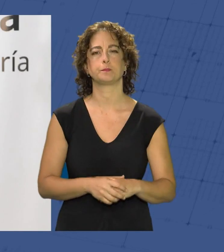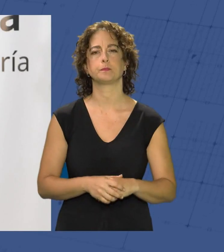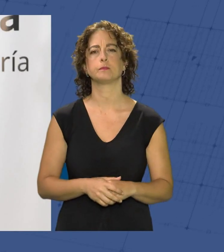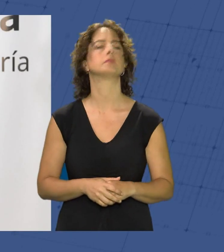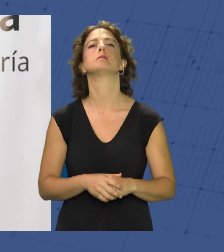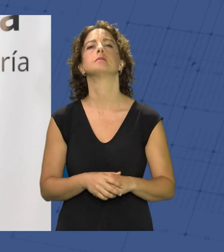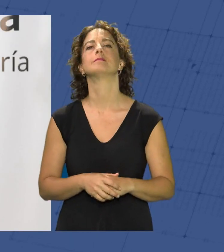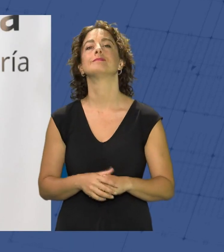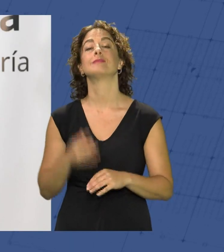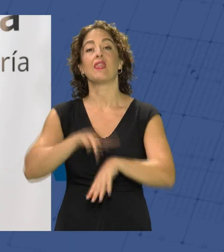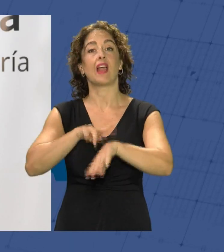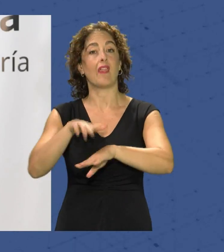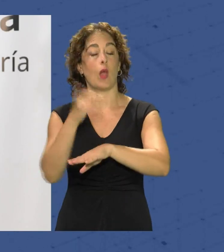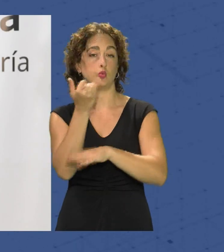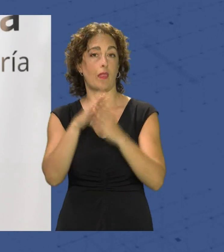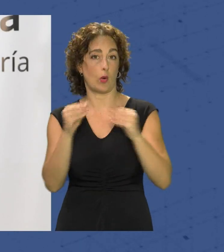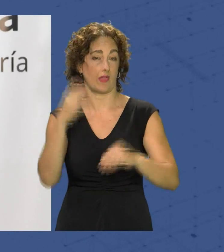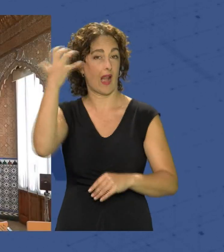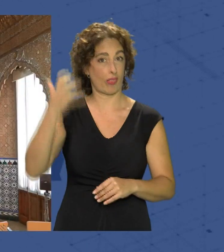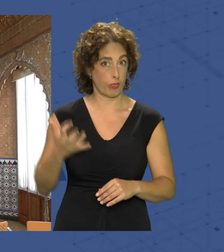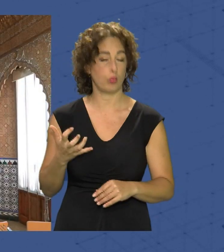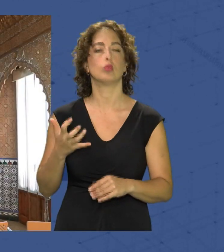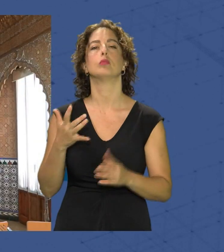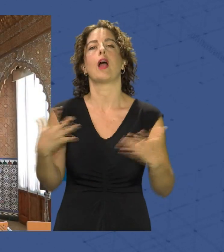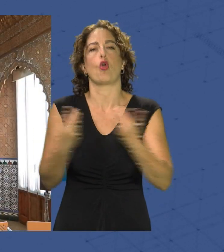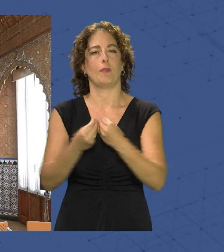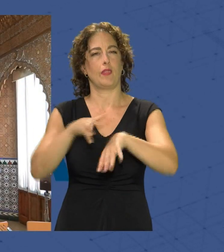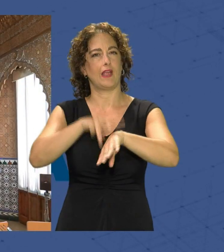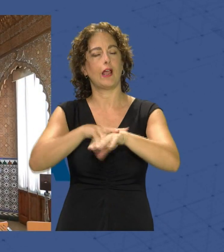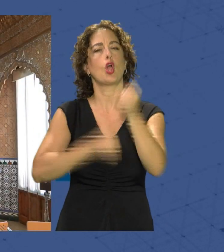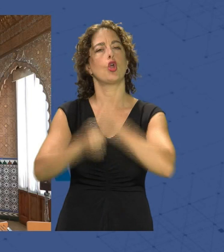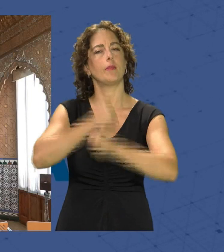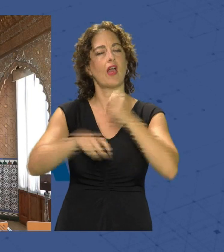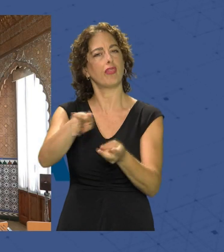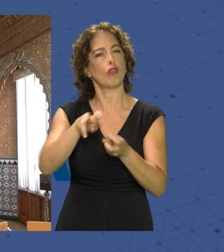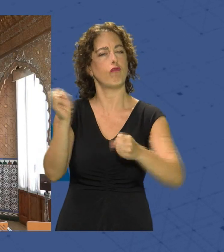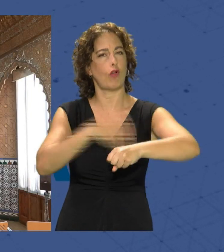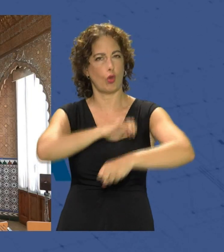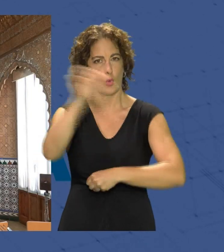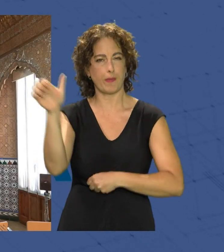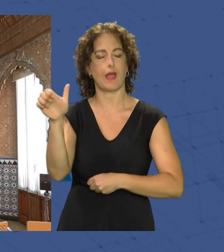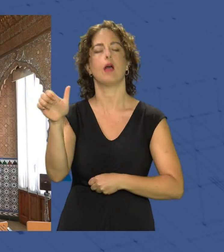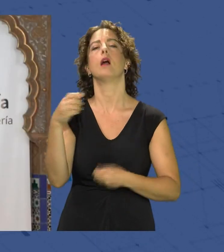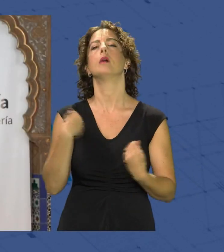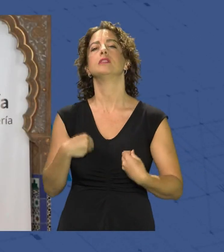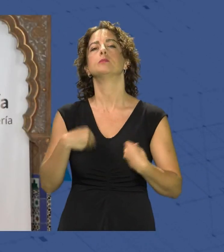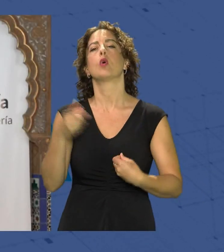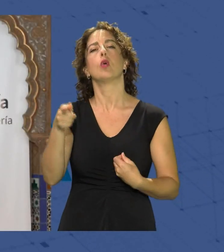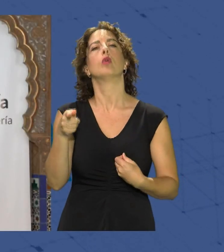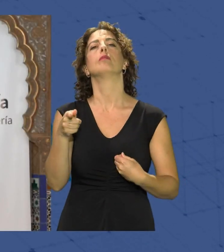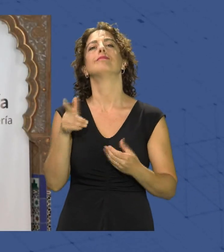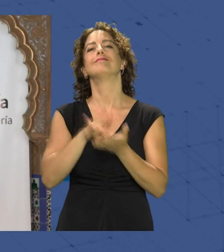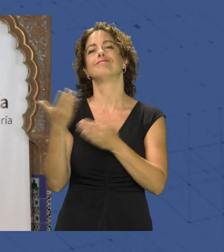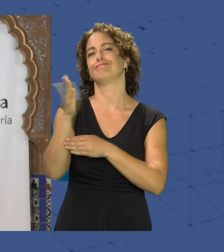La delegada del Gobierno de la Junta Andalucía en Almería, Aranzazu Martín, acompañada del delegado de Economía, Hacienda y Fondos Europeos, Guillermo Gasquet, han presentado en Almería el